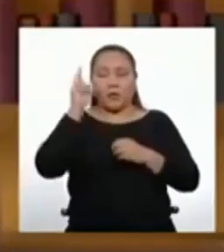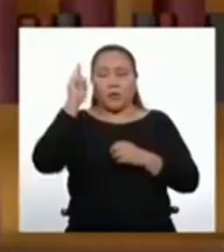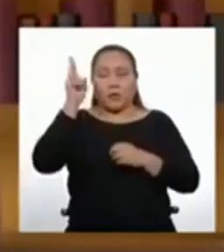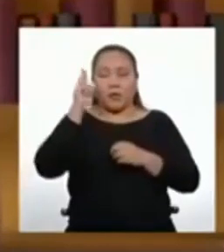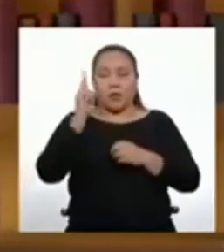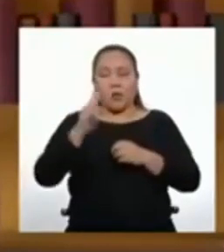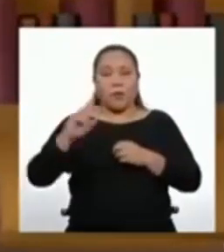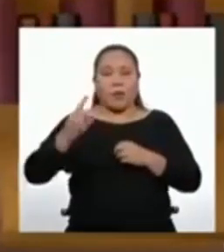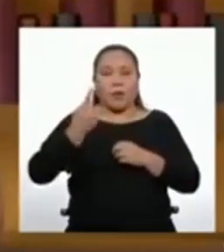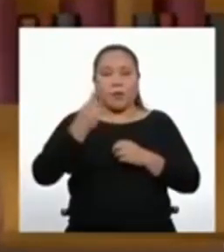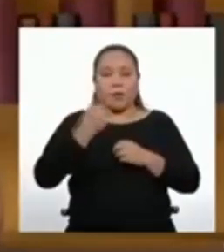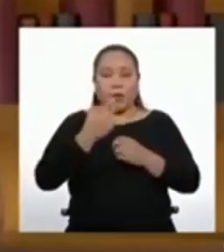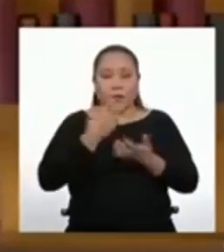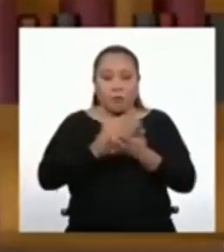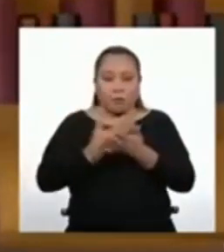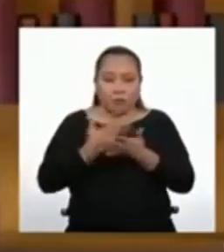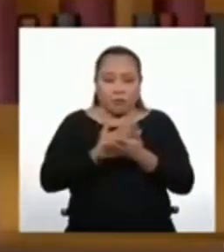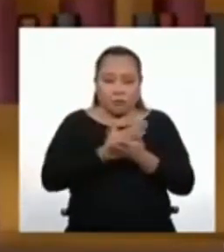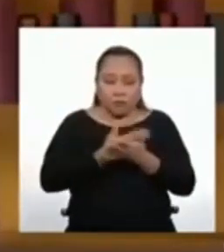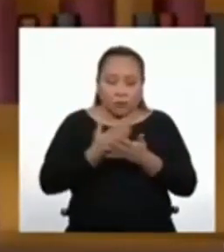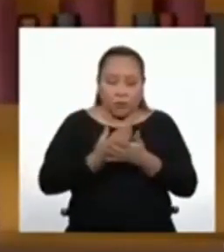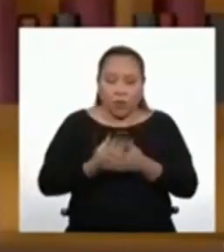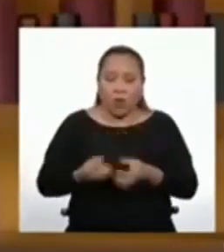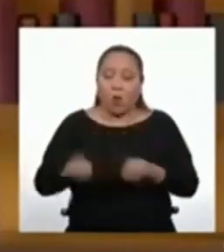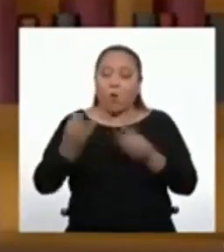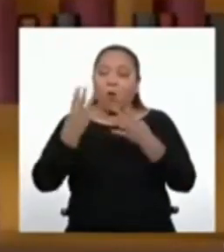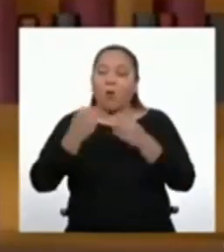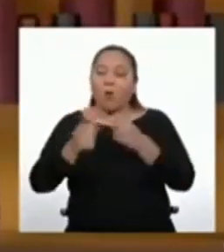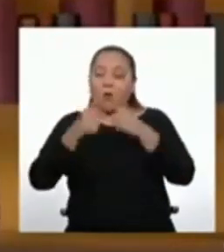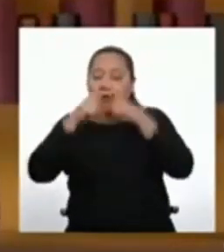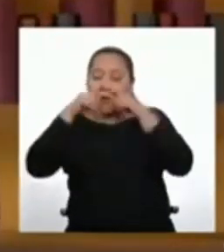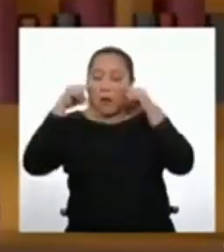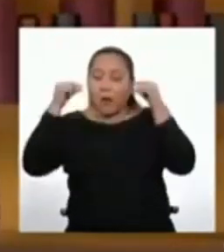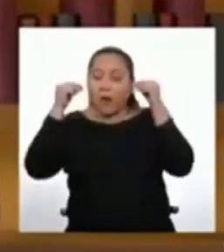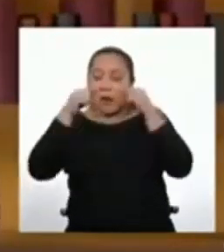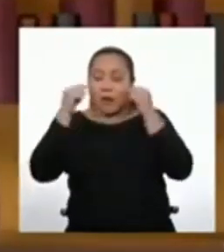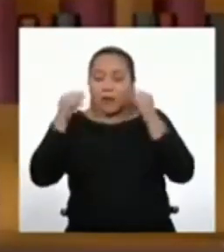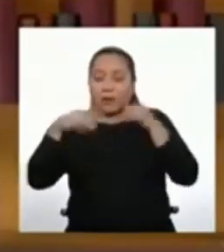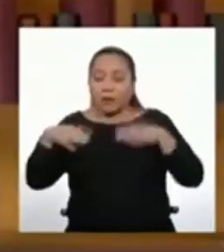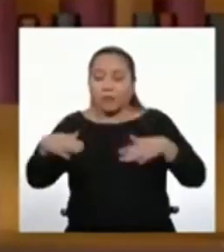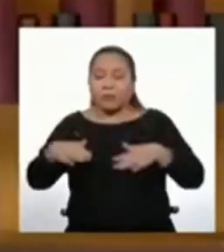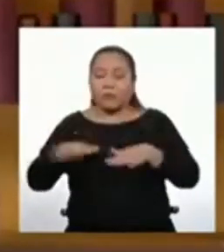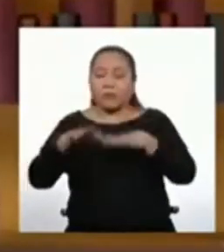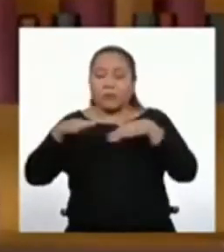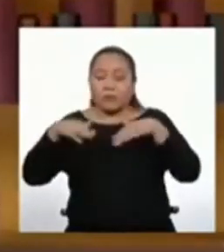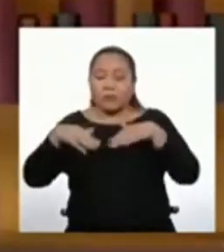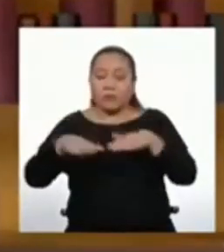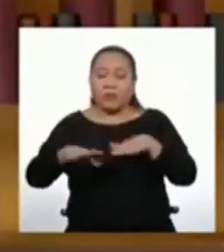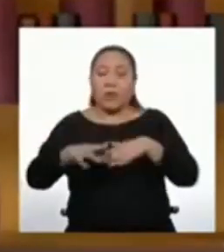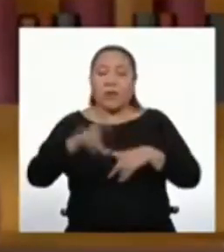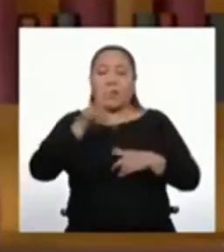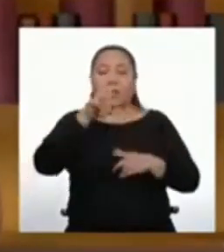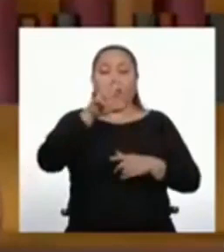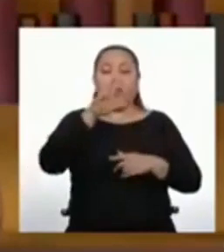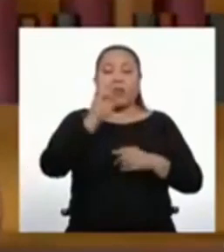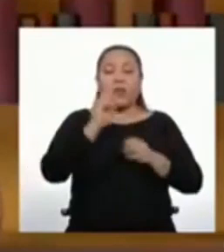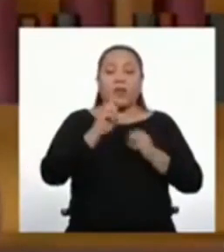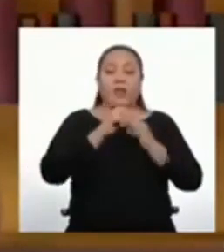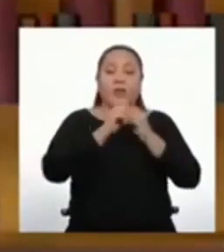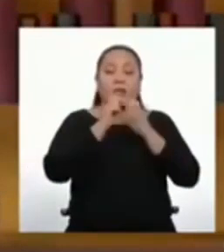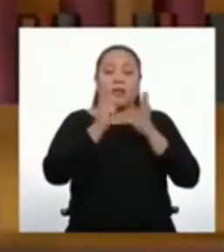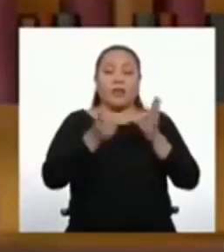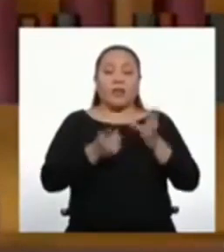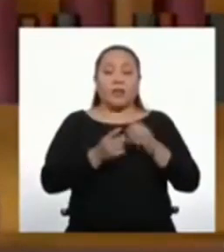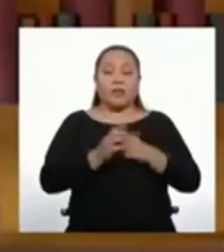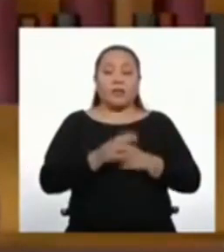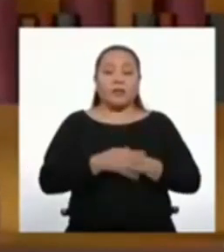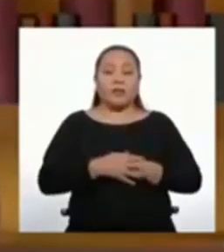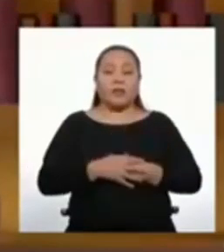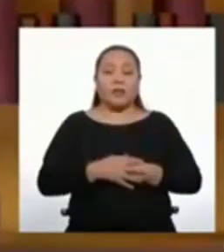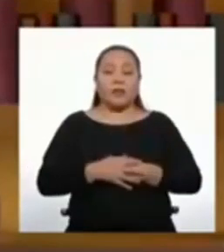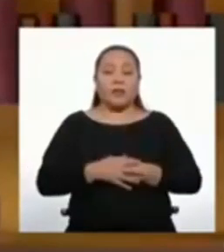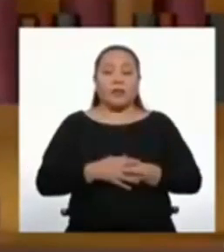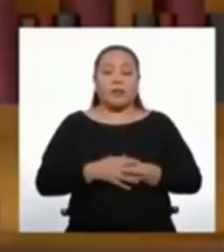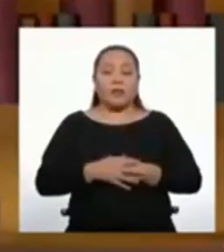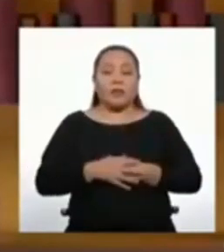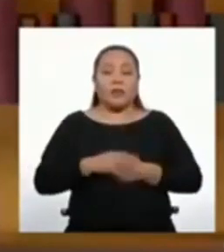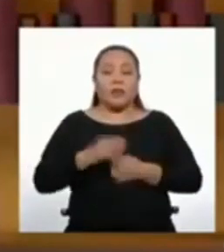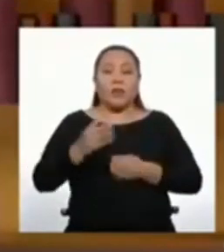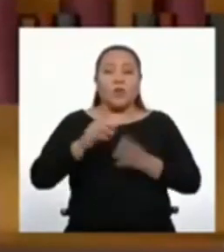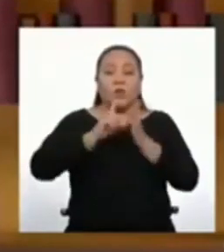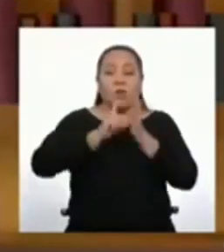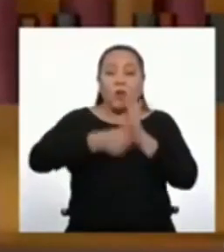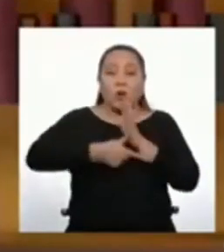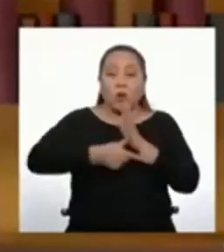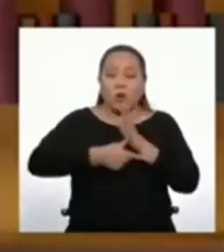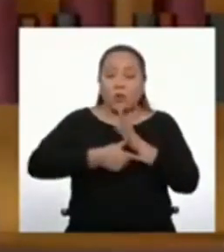tenemos que calcular la cantidad de mascarillas que se confeccionan durante los 30 días. Luego, obtener la cantidad de